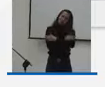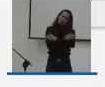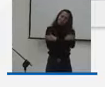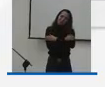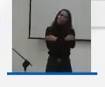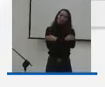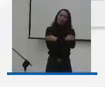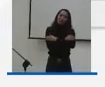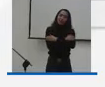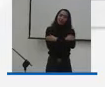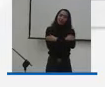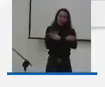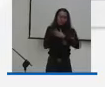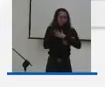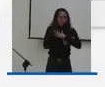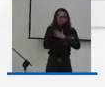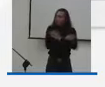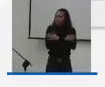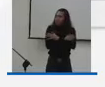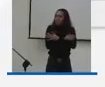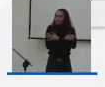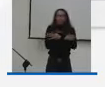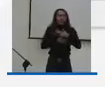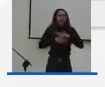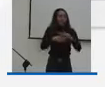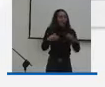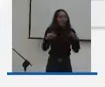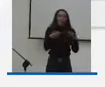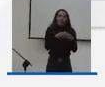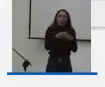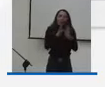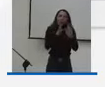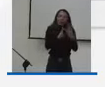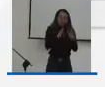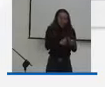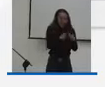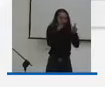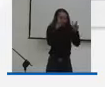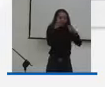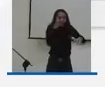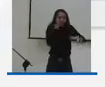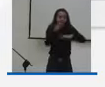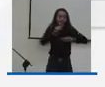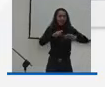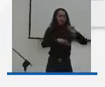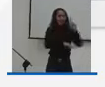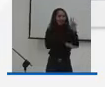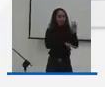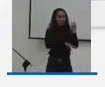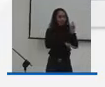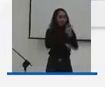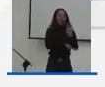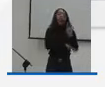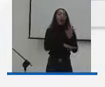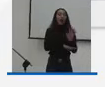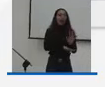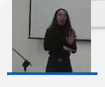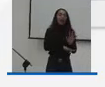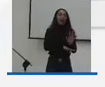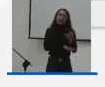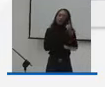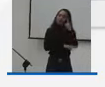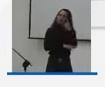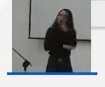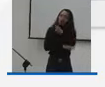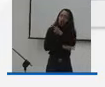tiene no solo Juan Diego Echavarria, sino toda la Comisión Séptima, que creemos que es la persona idónea